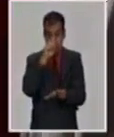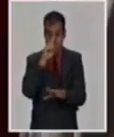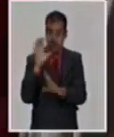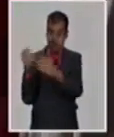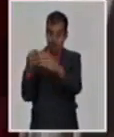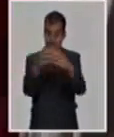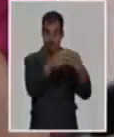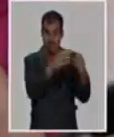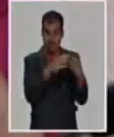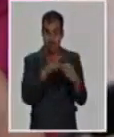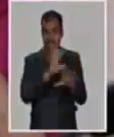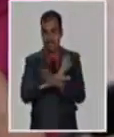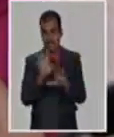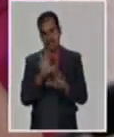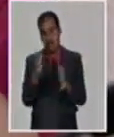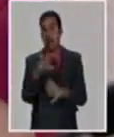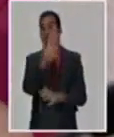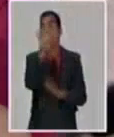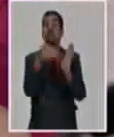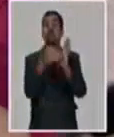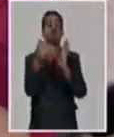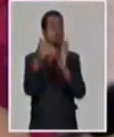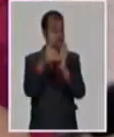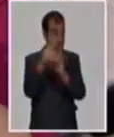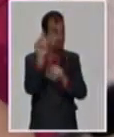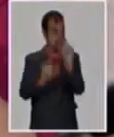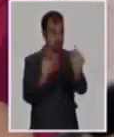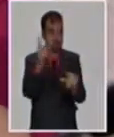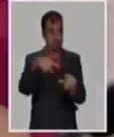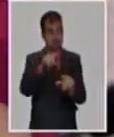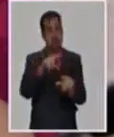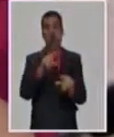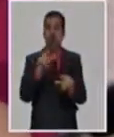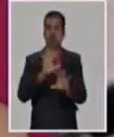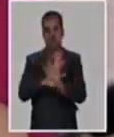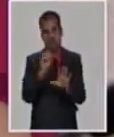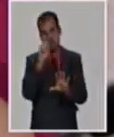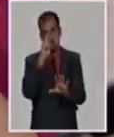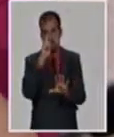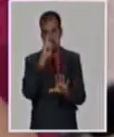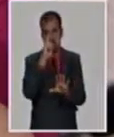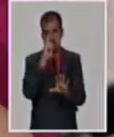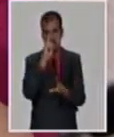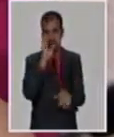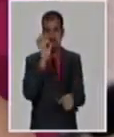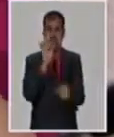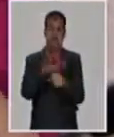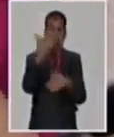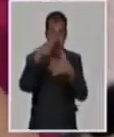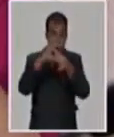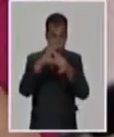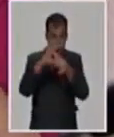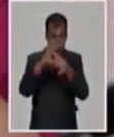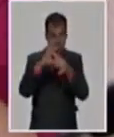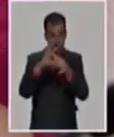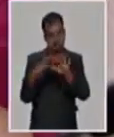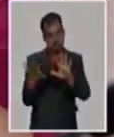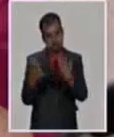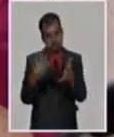grupos que te he hablado dan 4 millones, más o menos, estaríamos completando, empezando agosto, un promedio